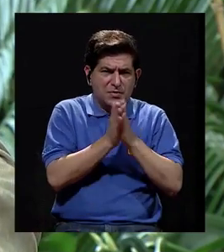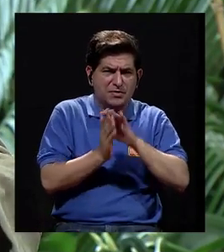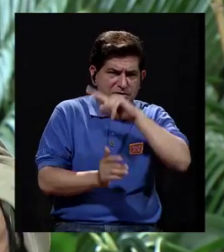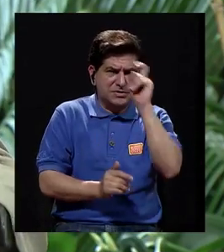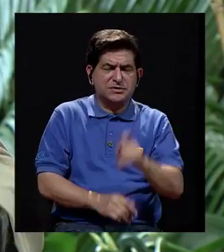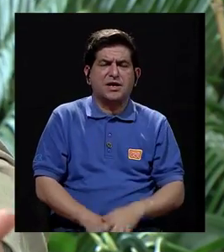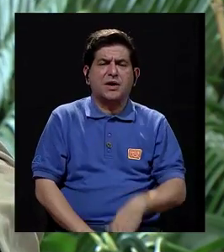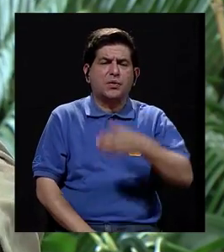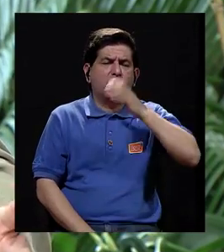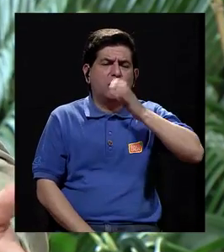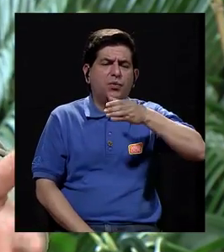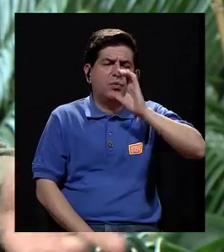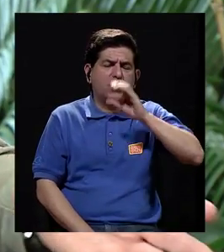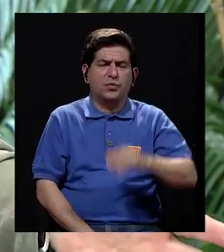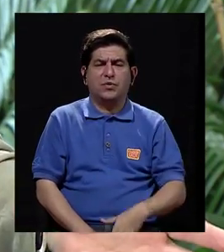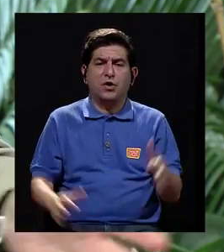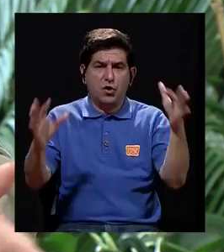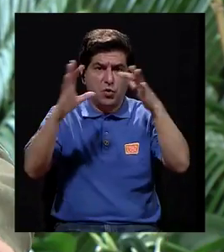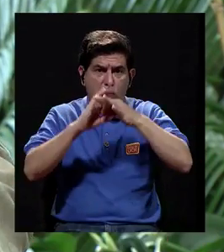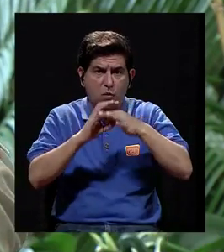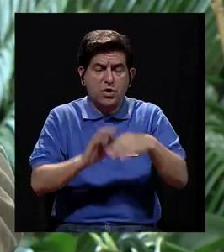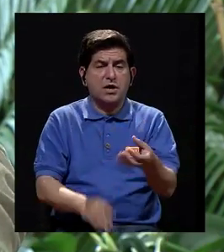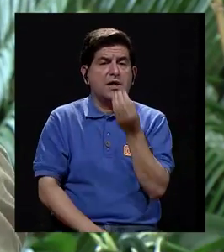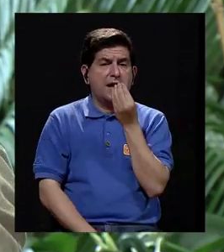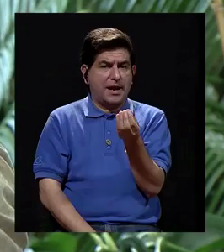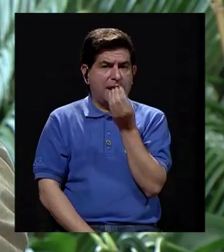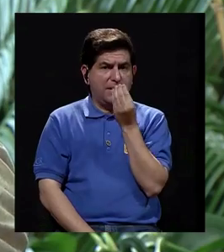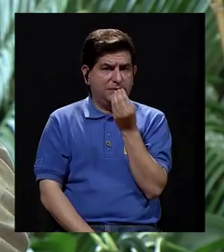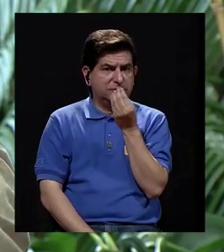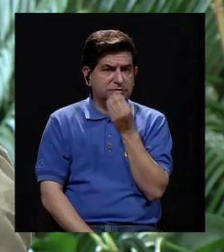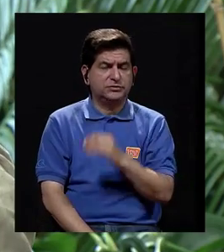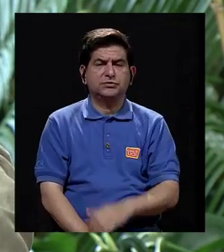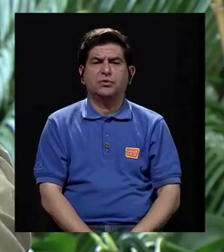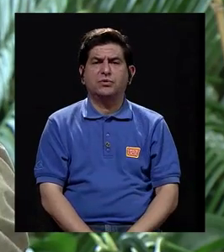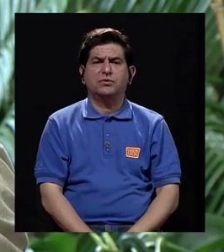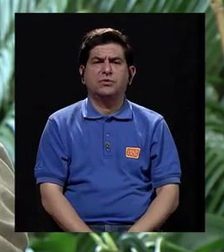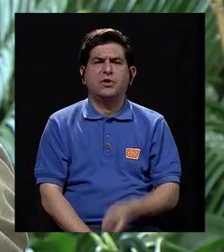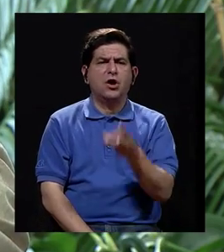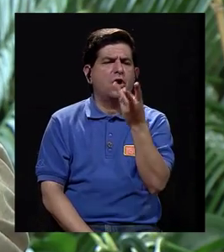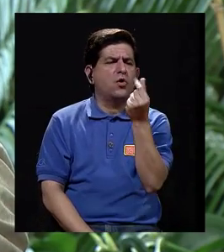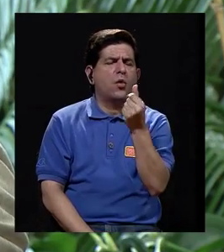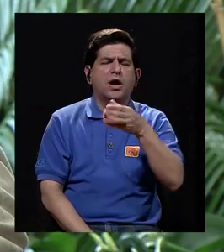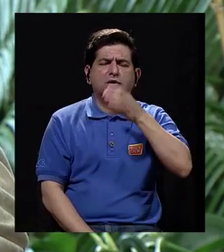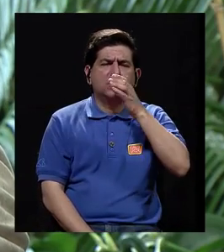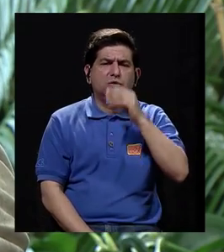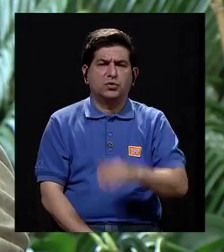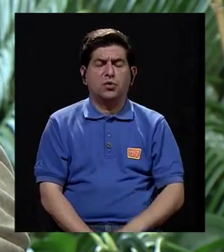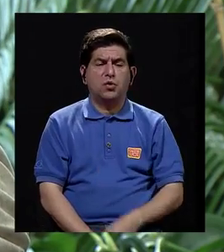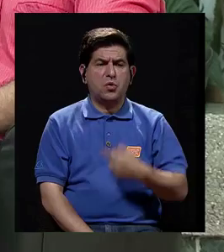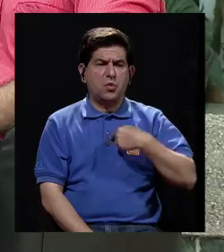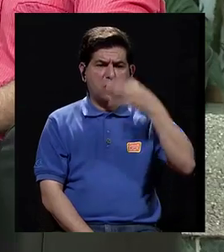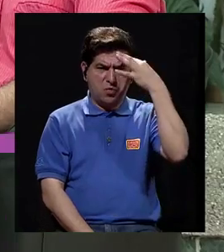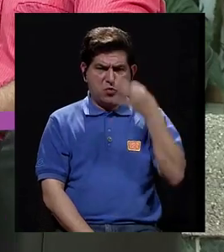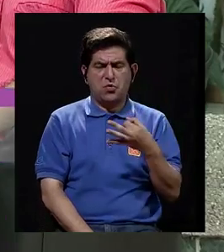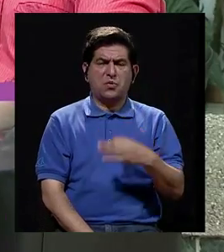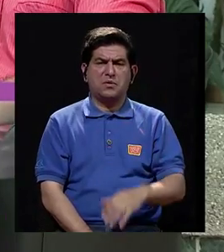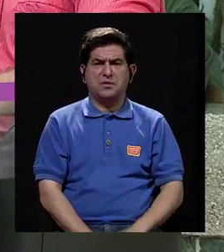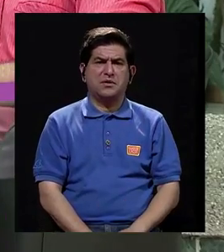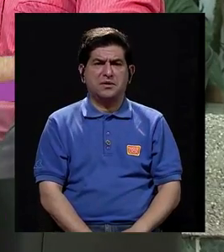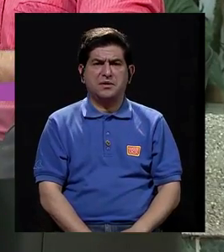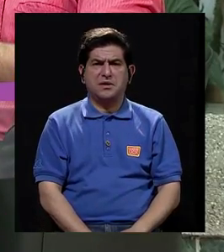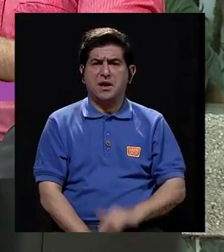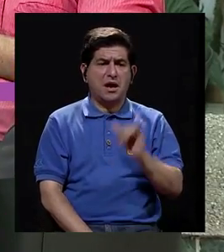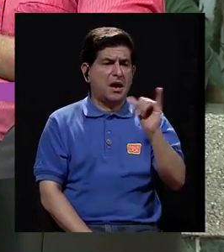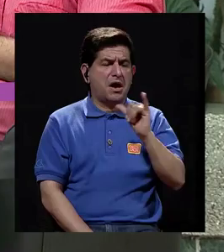Fabiola para preguntarle, ¿la ingesta de líquidos asociada a la parte nutricional, cuánto debe ser la cantidad de líquidos? No, esperaríamos que